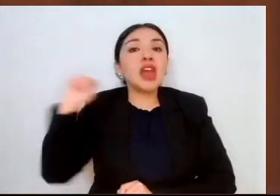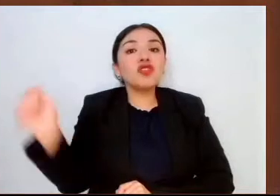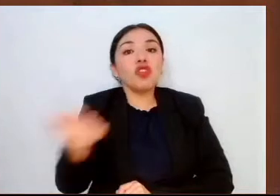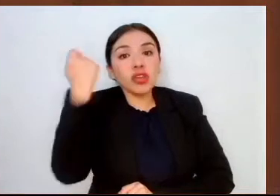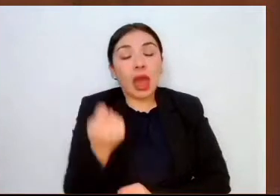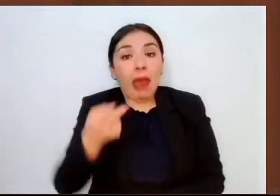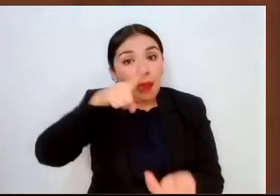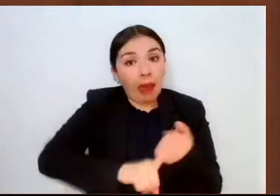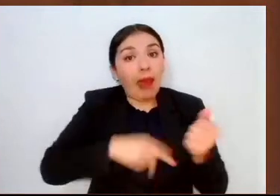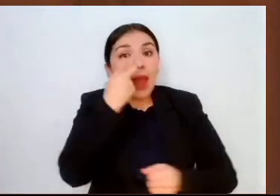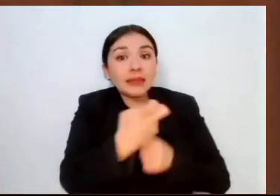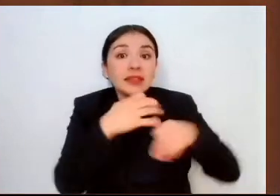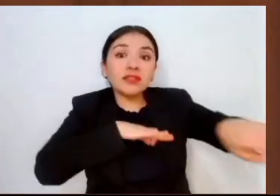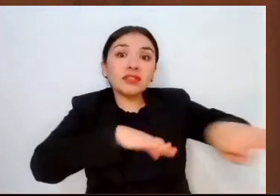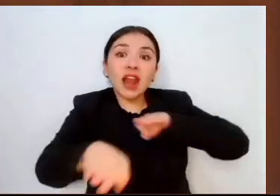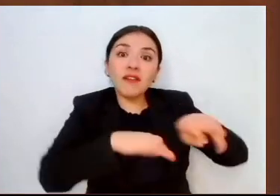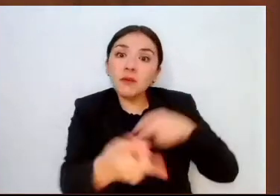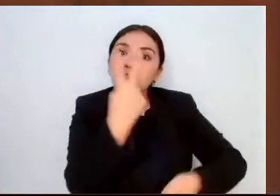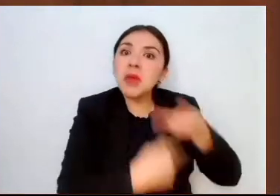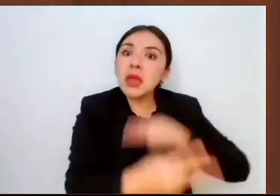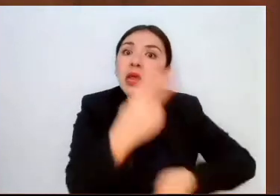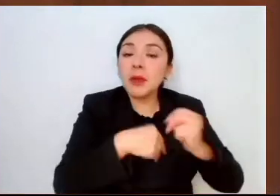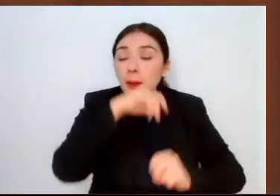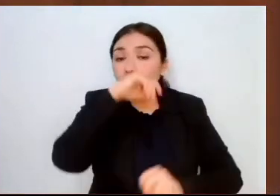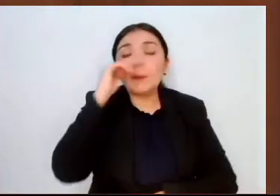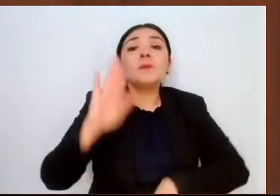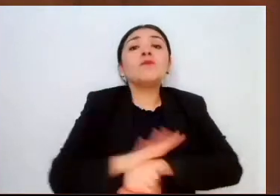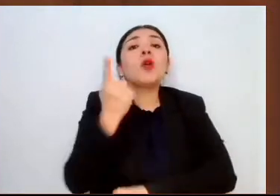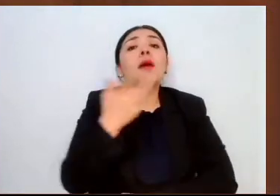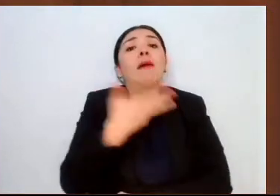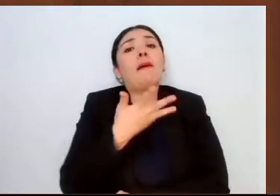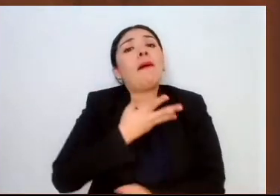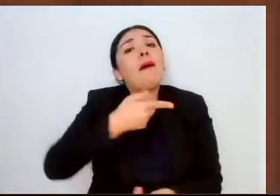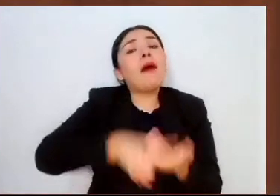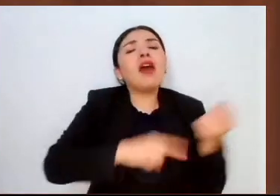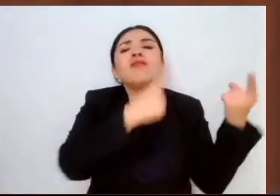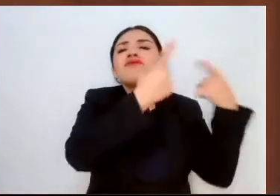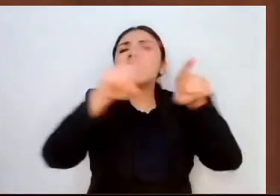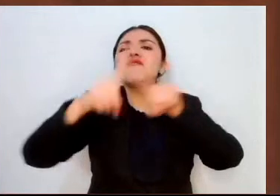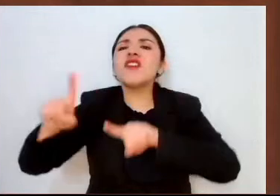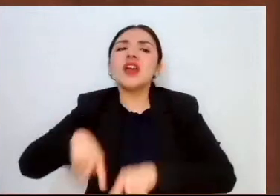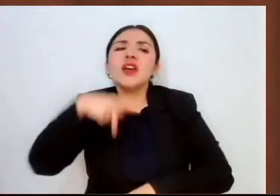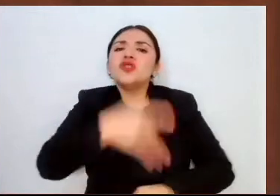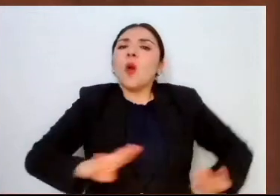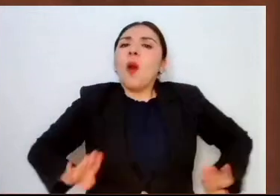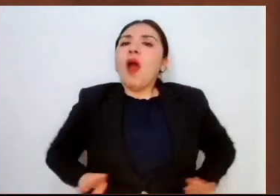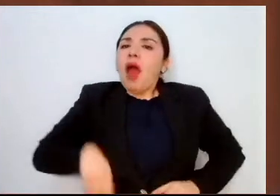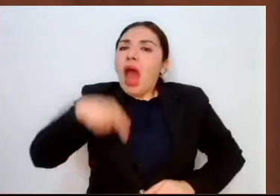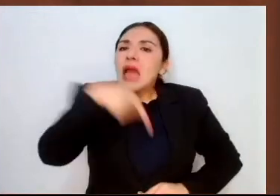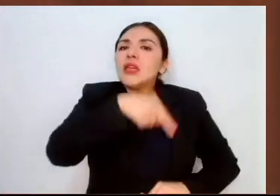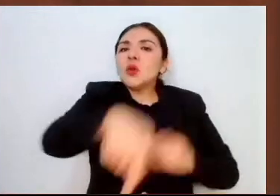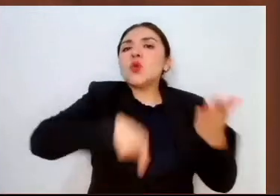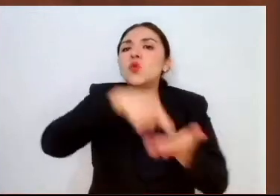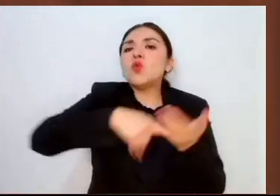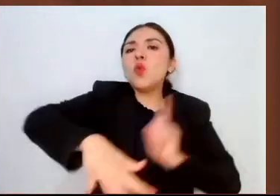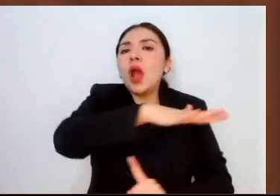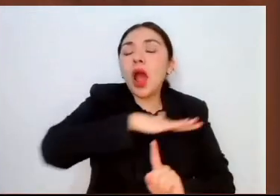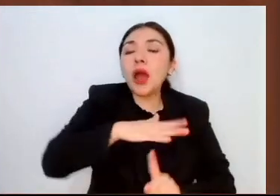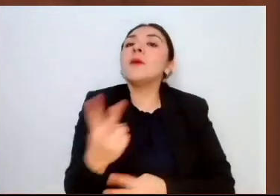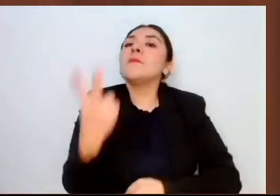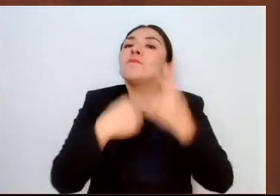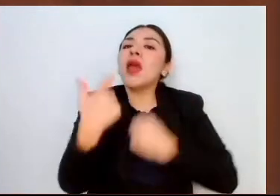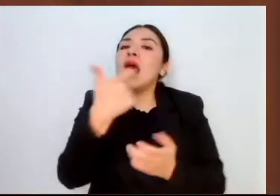esta actividad productiva. Gracias a la distribución de variedades propias, se han generado ahorros para los